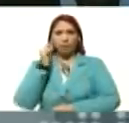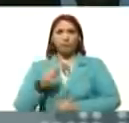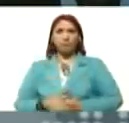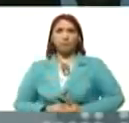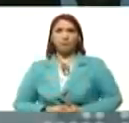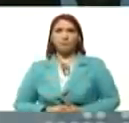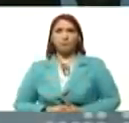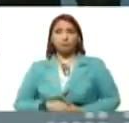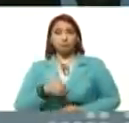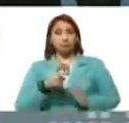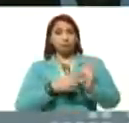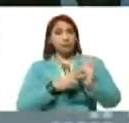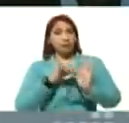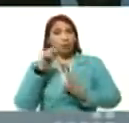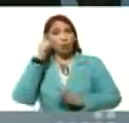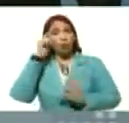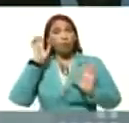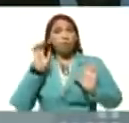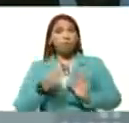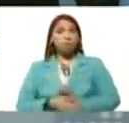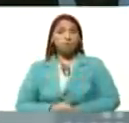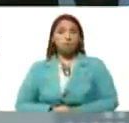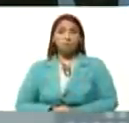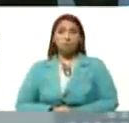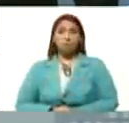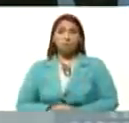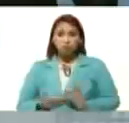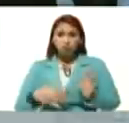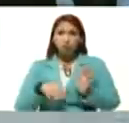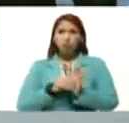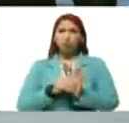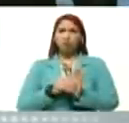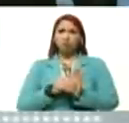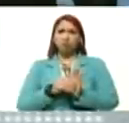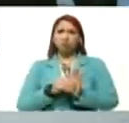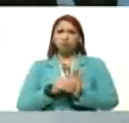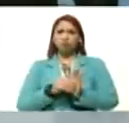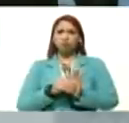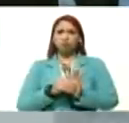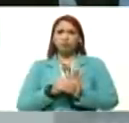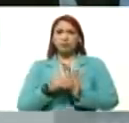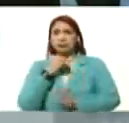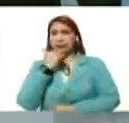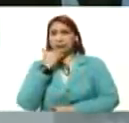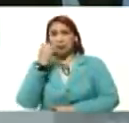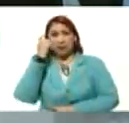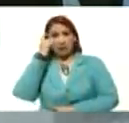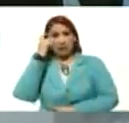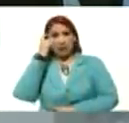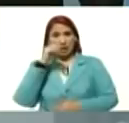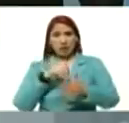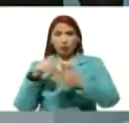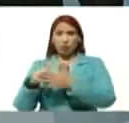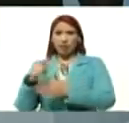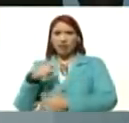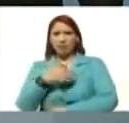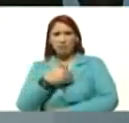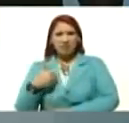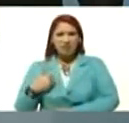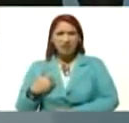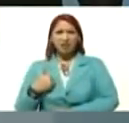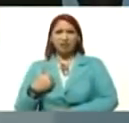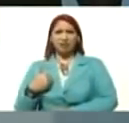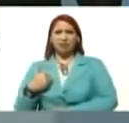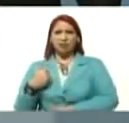esa es la verdad, Julio, han reactivado, reanimado, se acerca una fecha electoral, y además quieren sabotearnos,